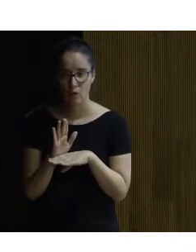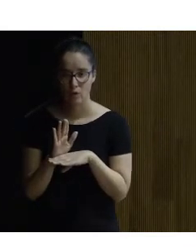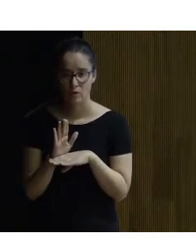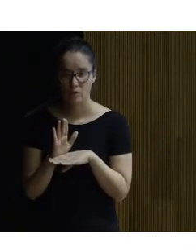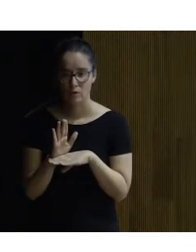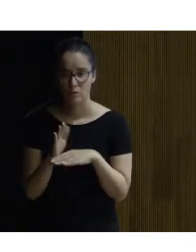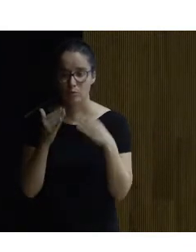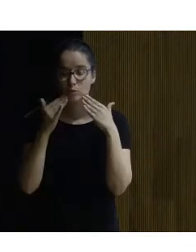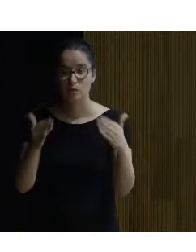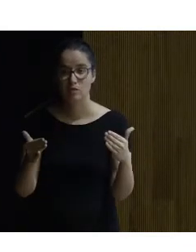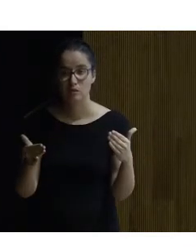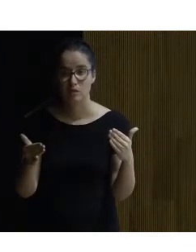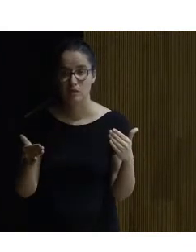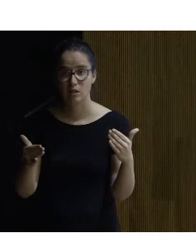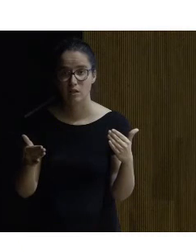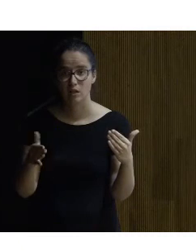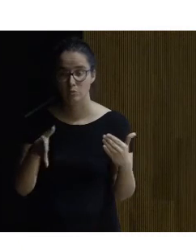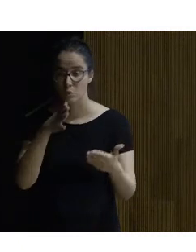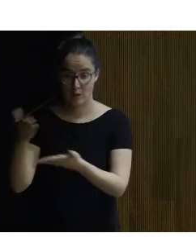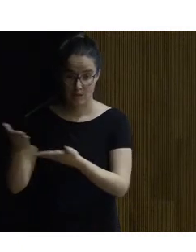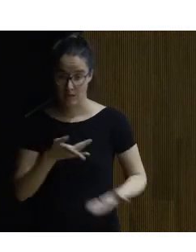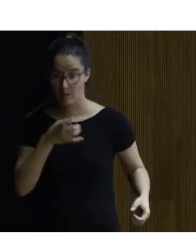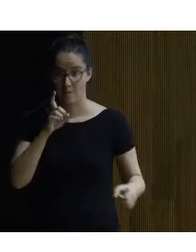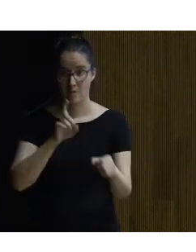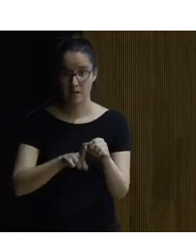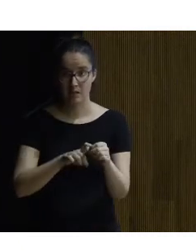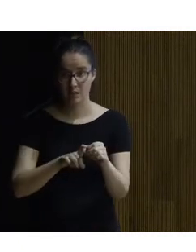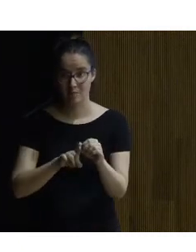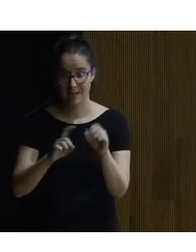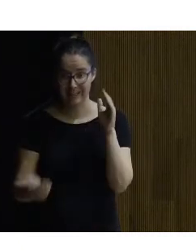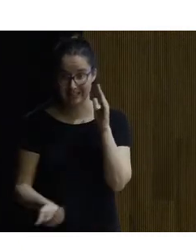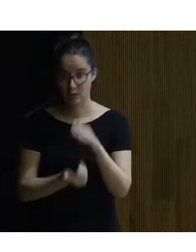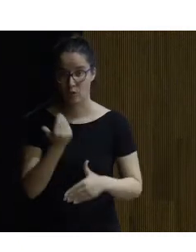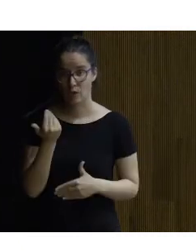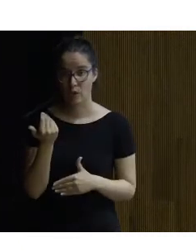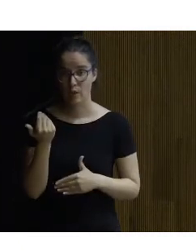muchas gracias por invitarme a participar en estas jornadas